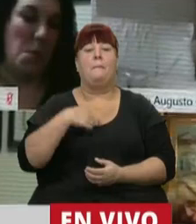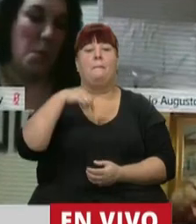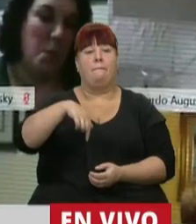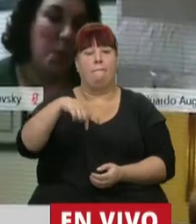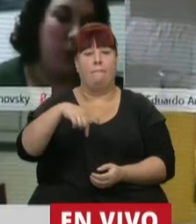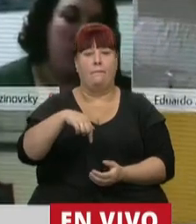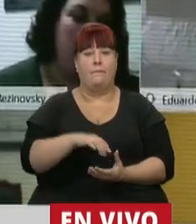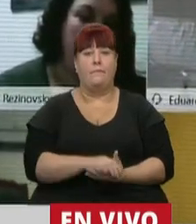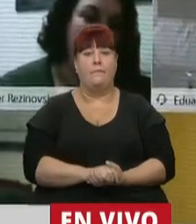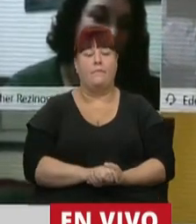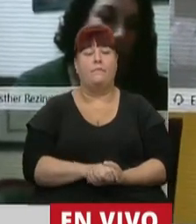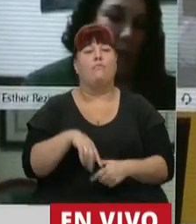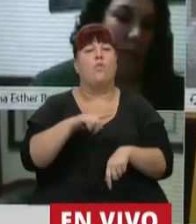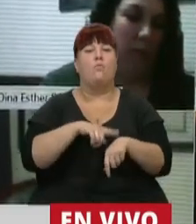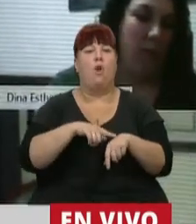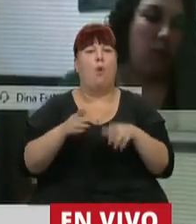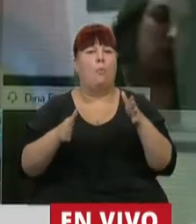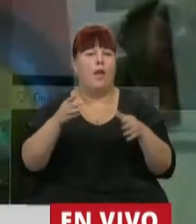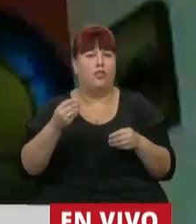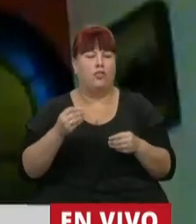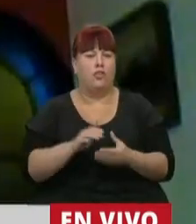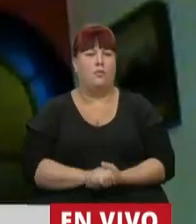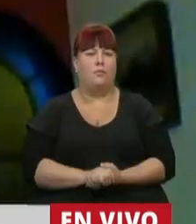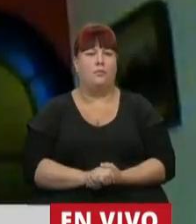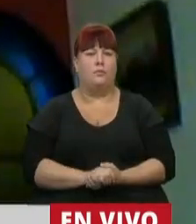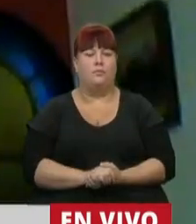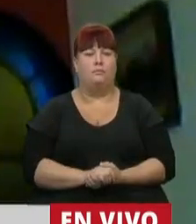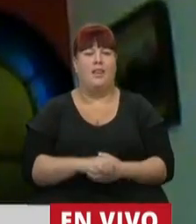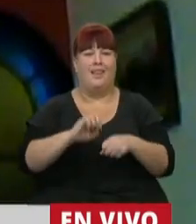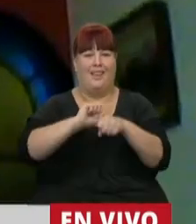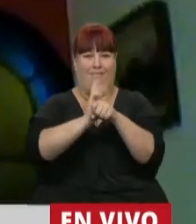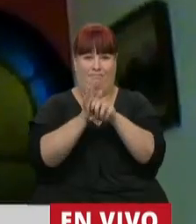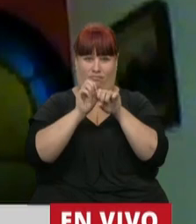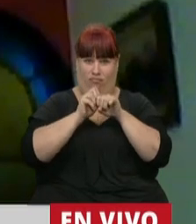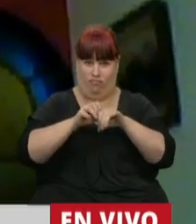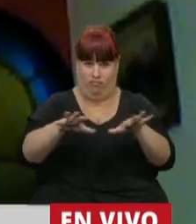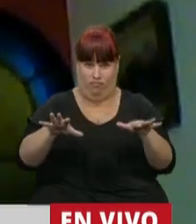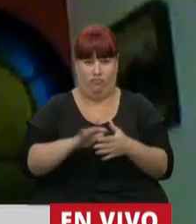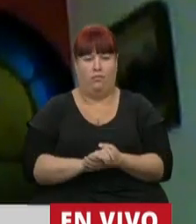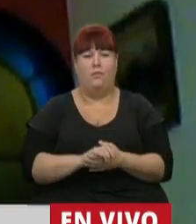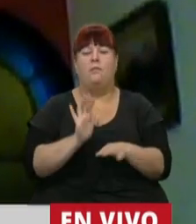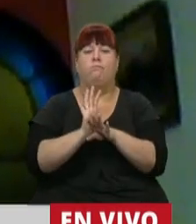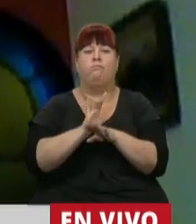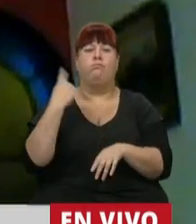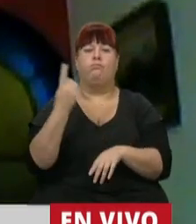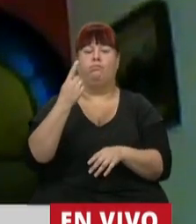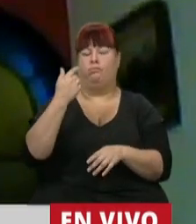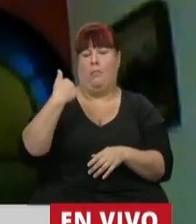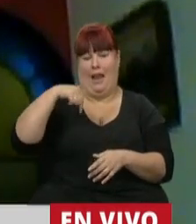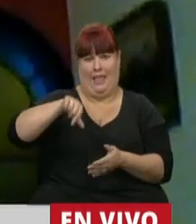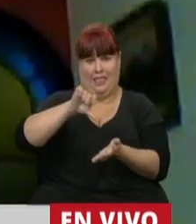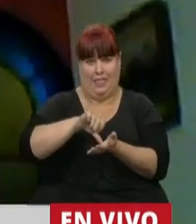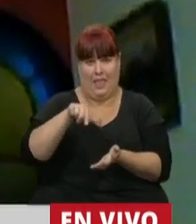estamos en un momento en el que la pandemia ha hecho que en nuestro país